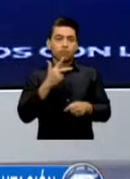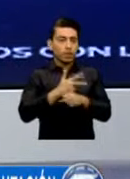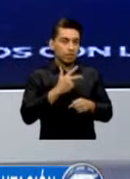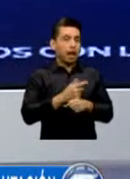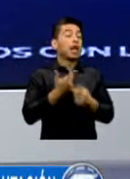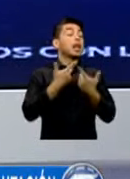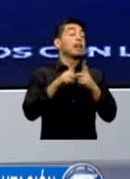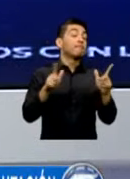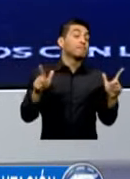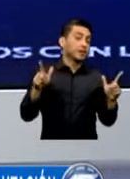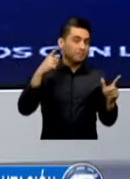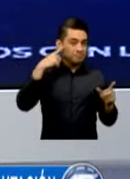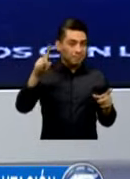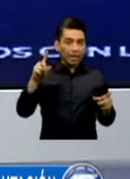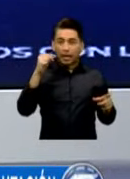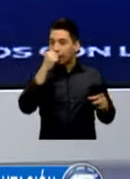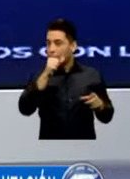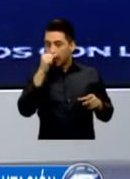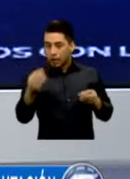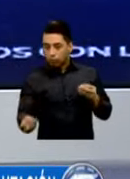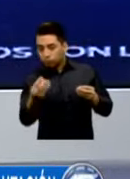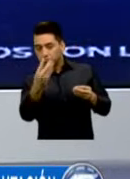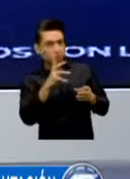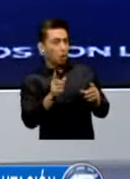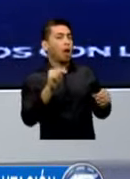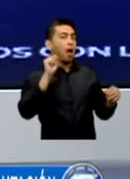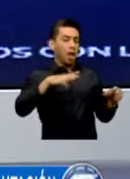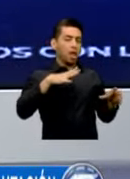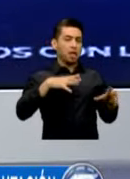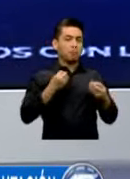Para El Cultivo De Las Drogas Se Han